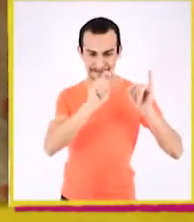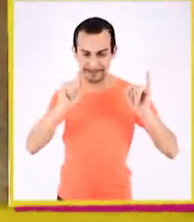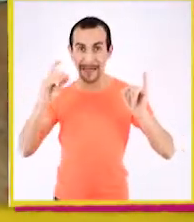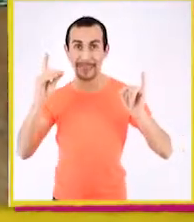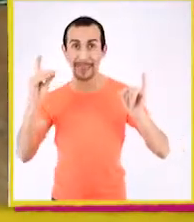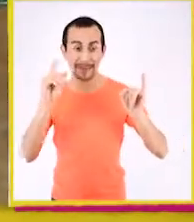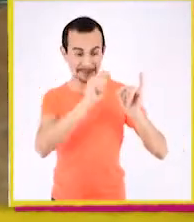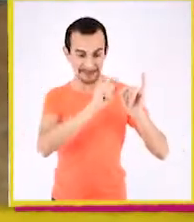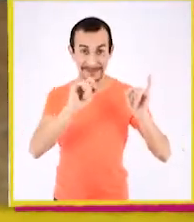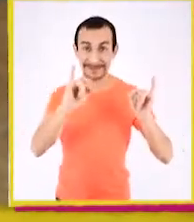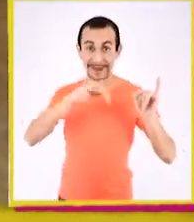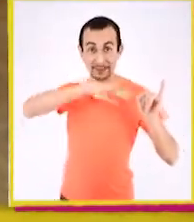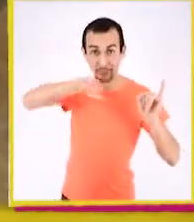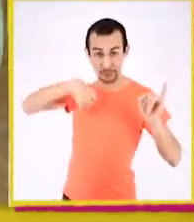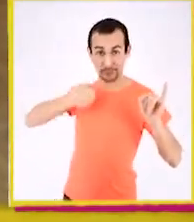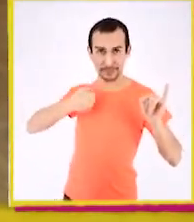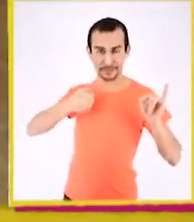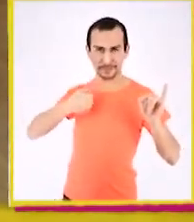a derecha.